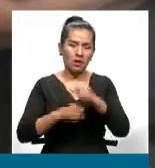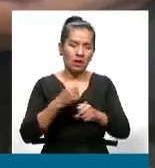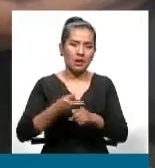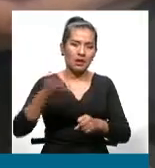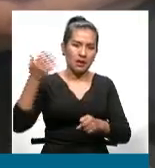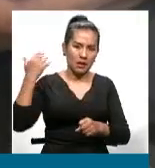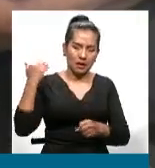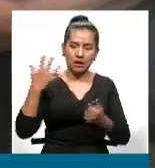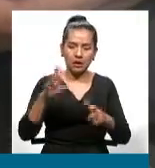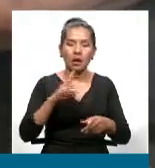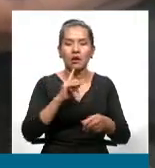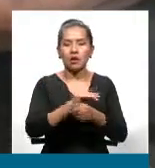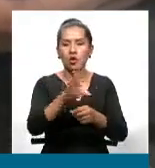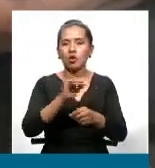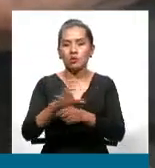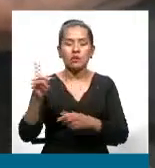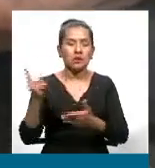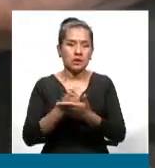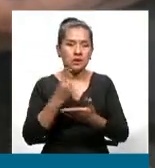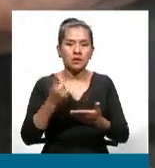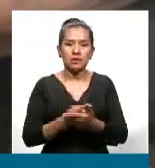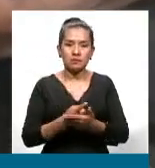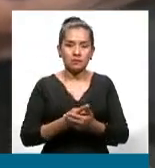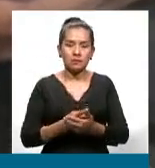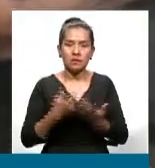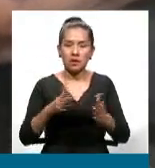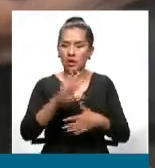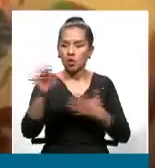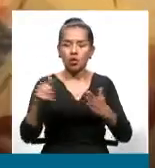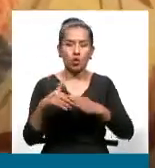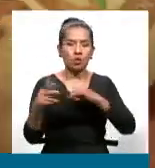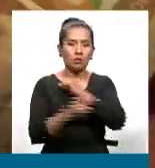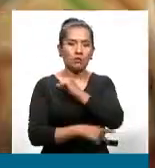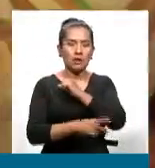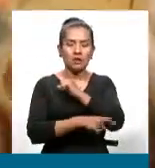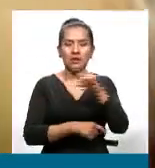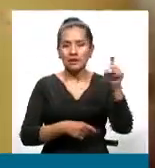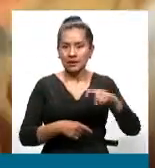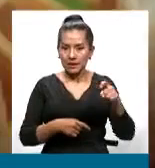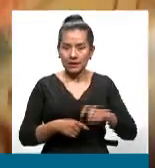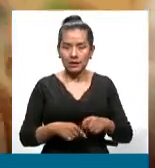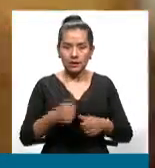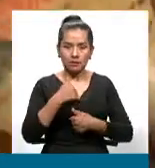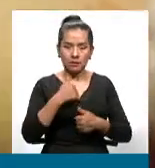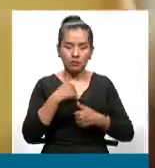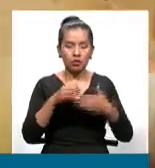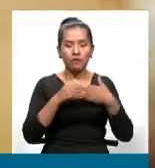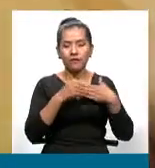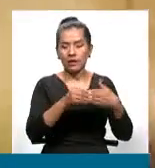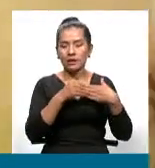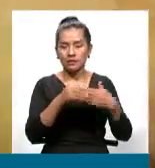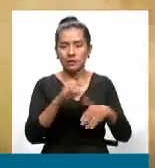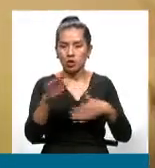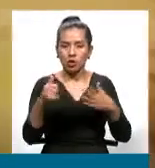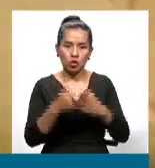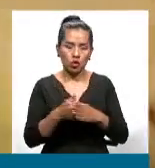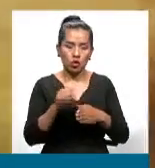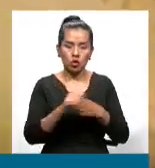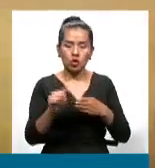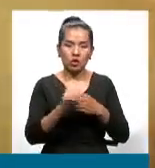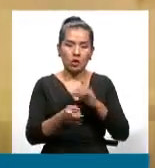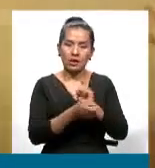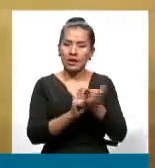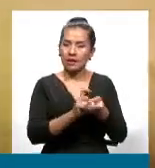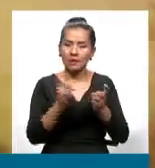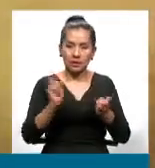recomendaciones. Siempre recomienda en realidad que los países tengan flexibilidad en su tipo de cambio, O están en contra de un tipo de cambio